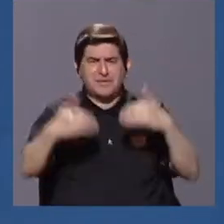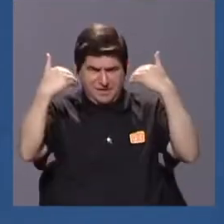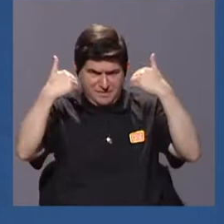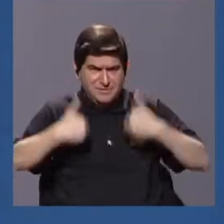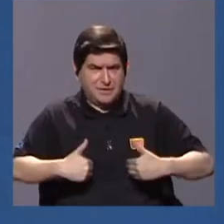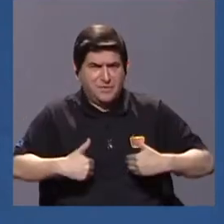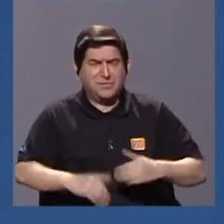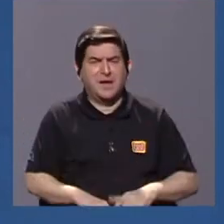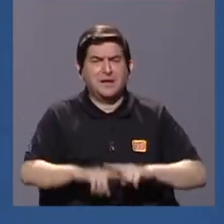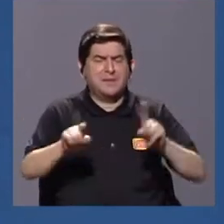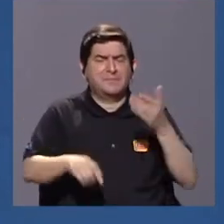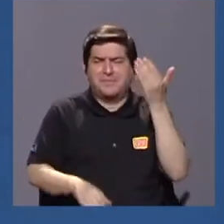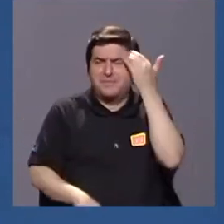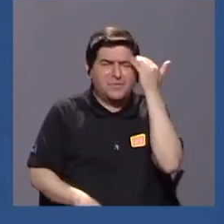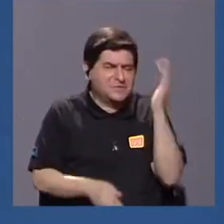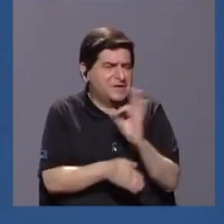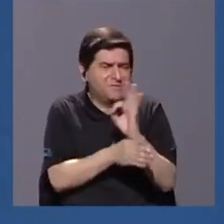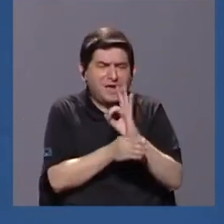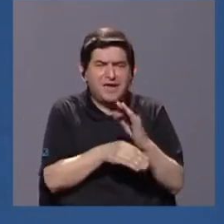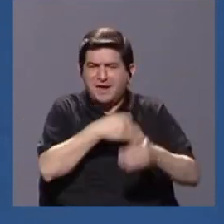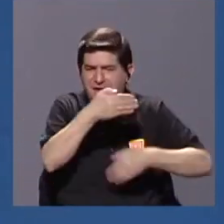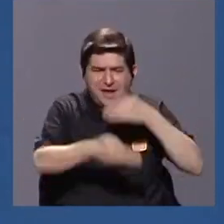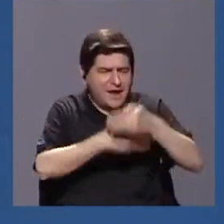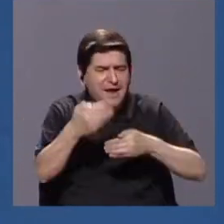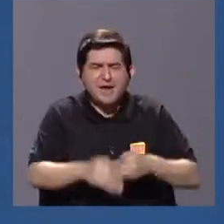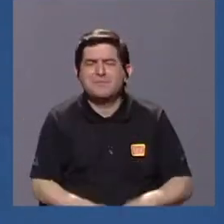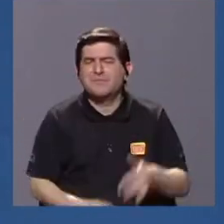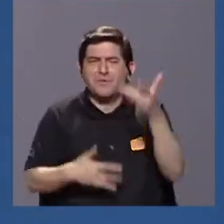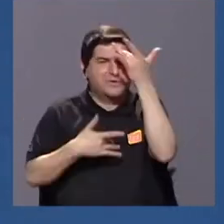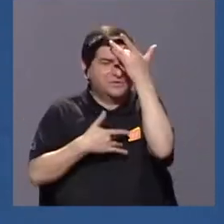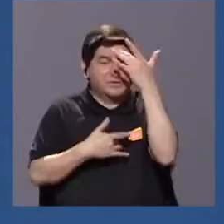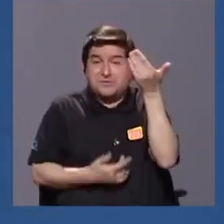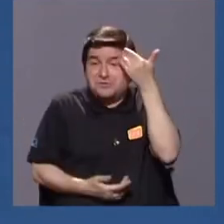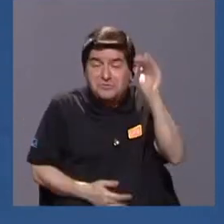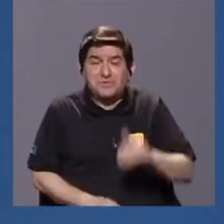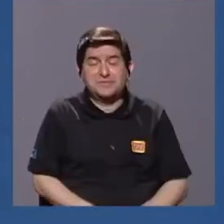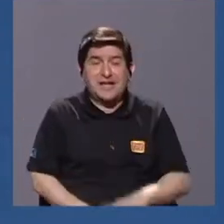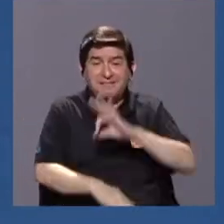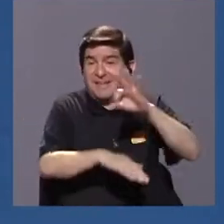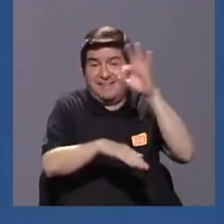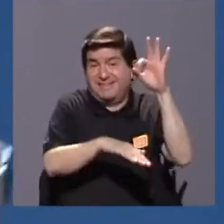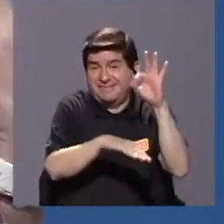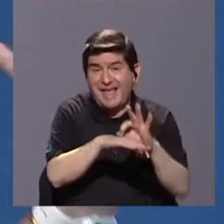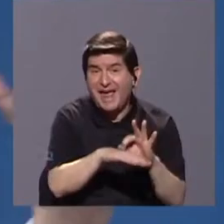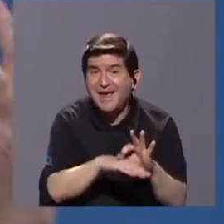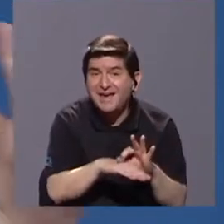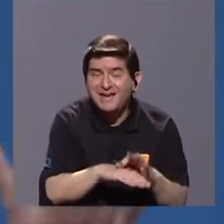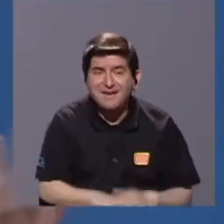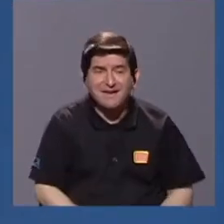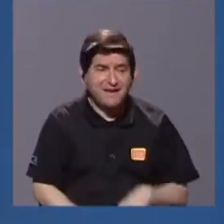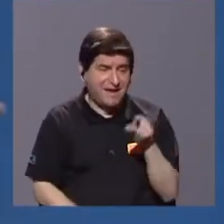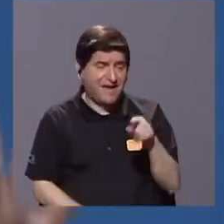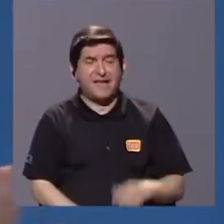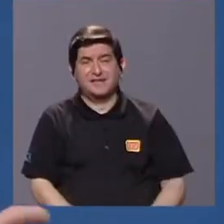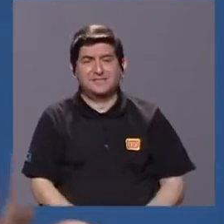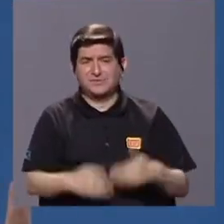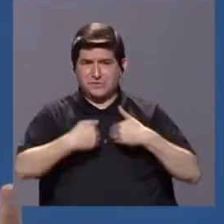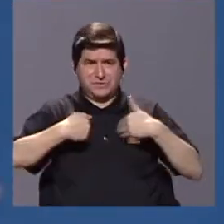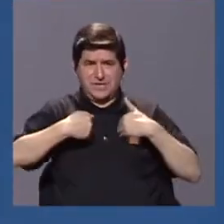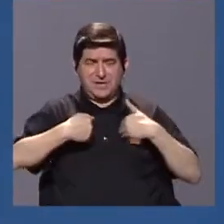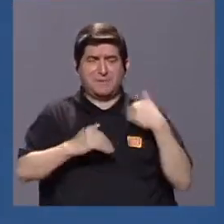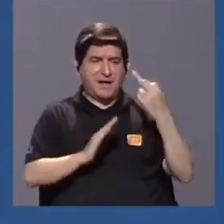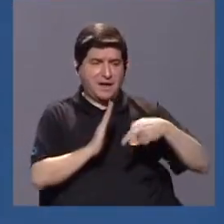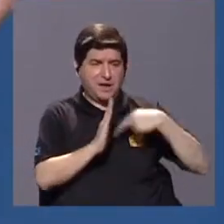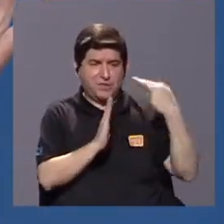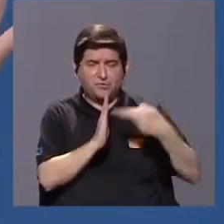pero no sabemos su función dentro del ciclo de la enfermedad. No sabemos si en el dengue, por ejemplo, los primates neotropicales forman un papel